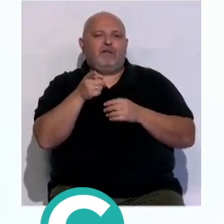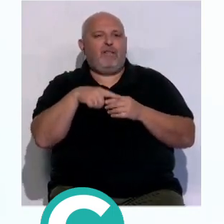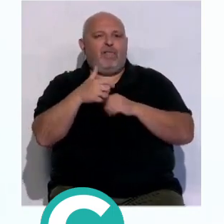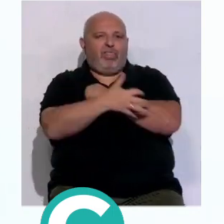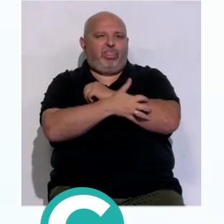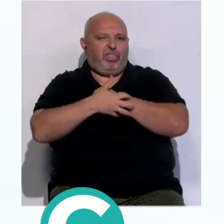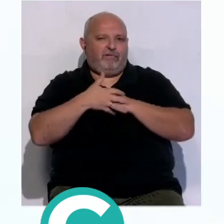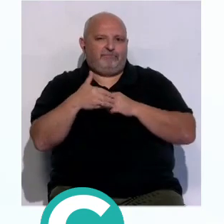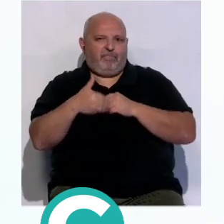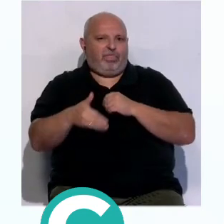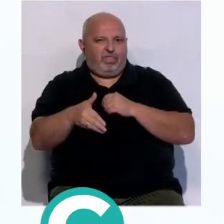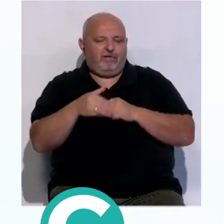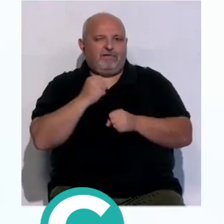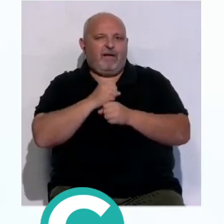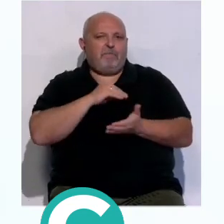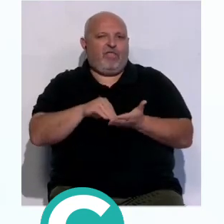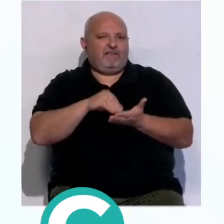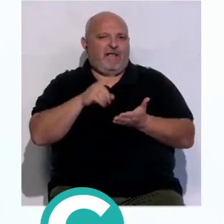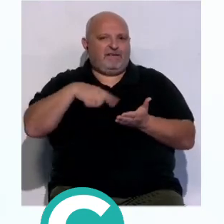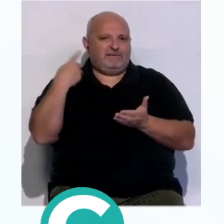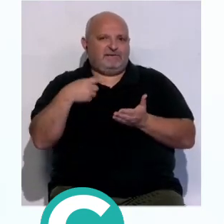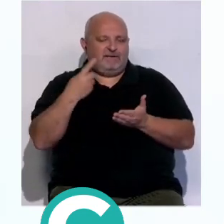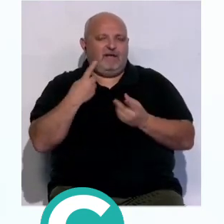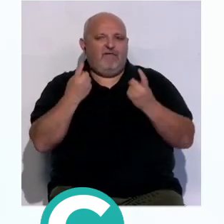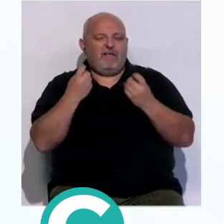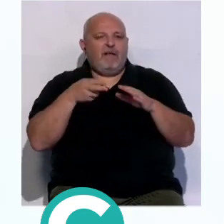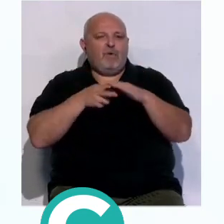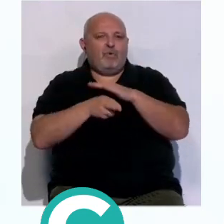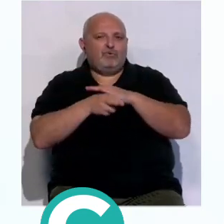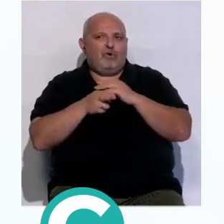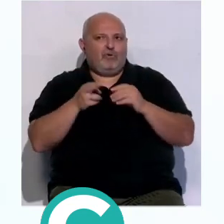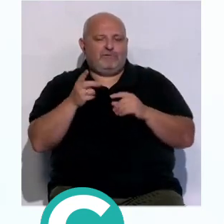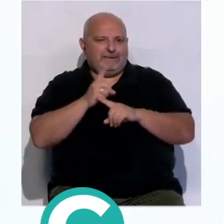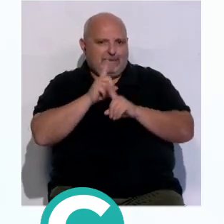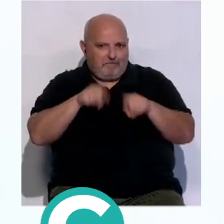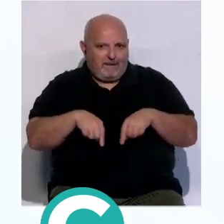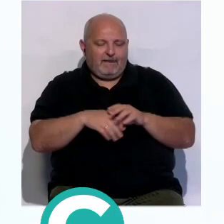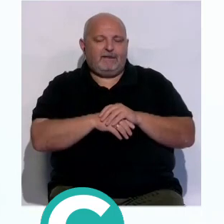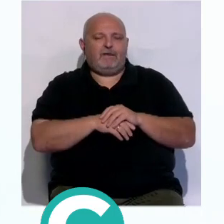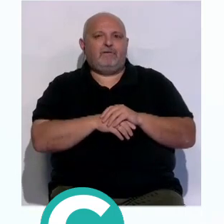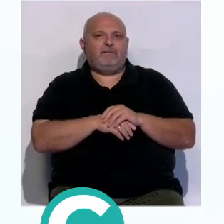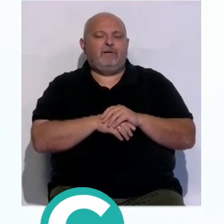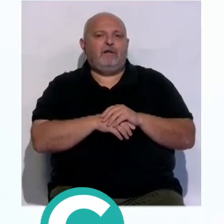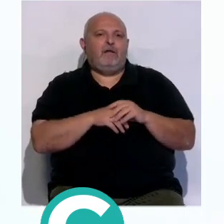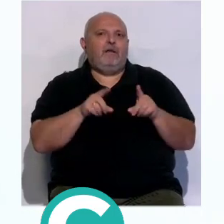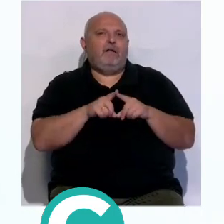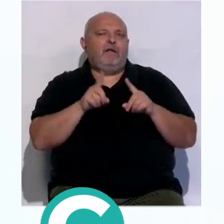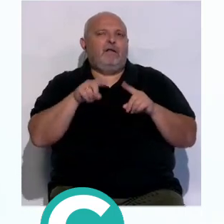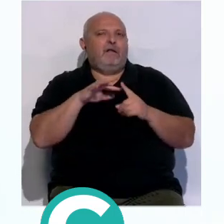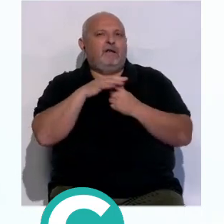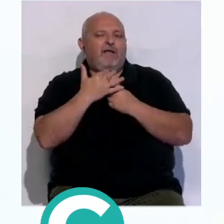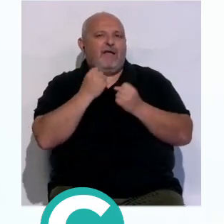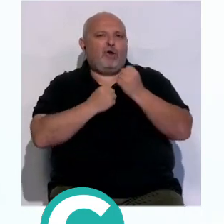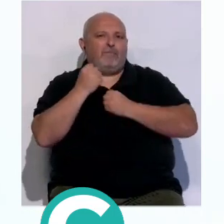precariedad en la que viven los periodistas la falta de medios con la que trabajan y bueno un entorno